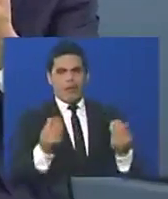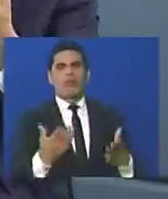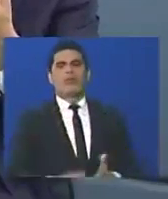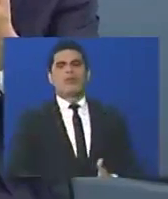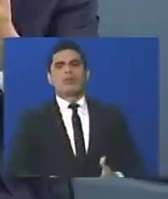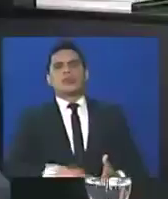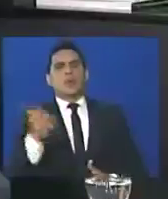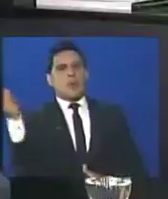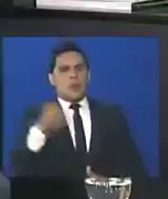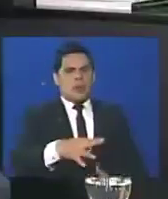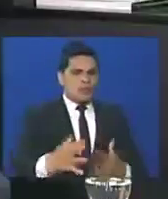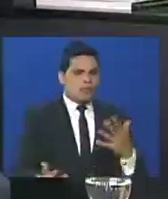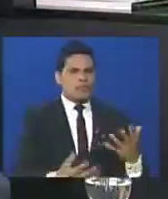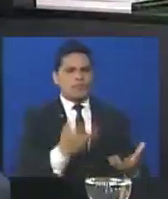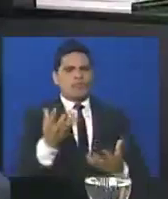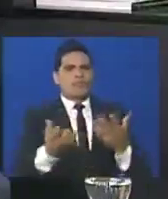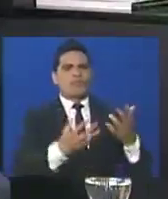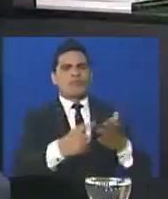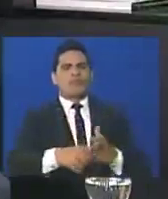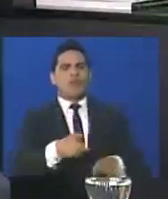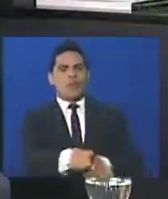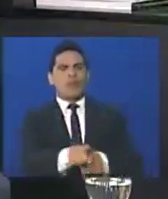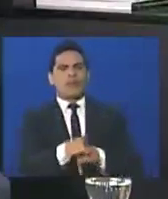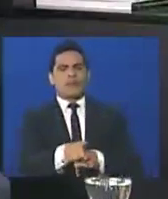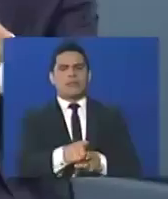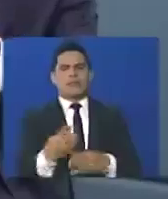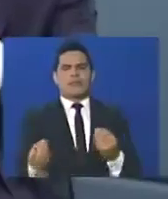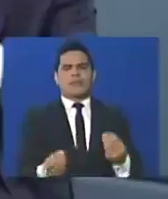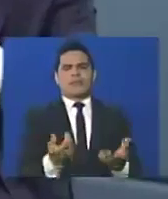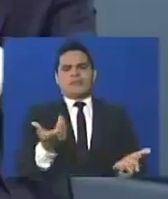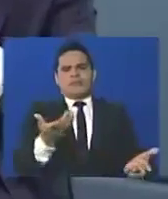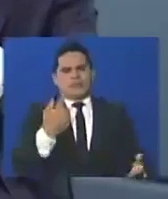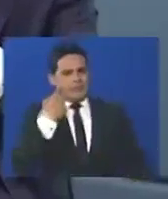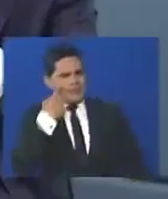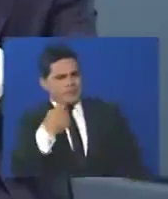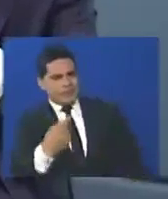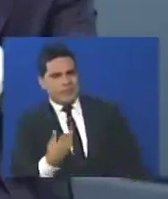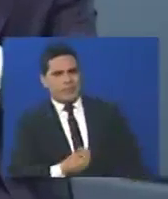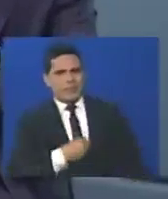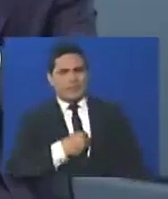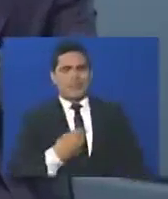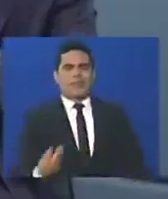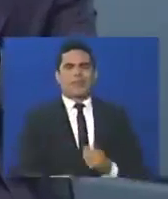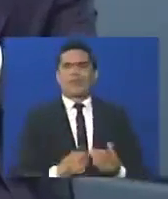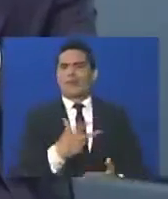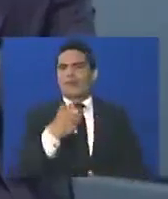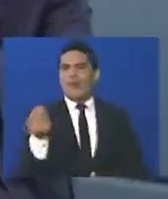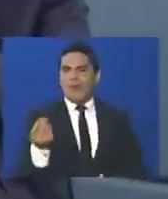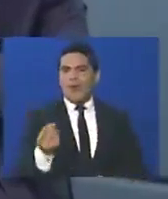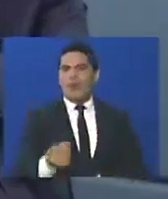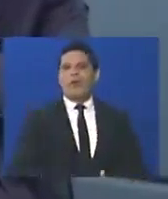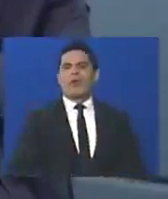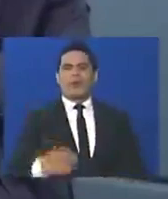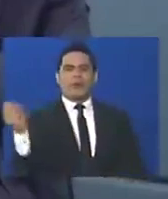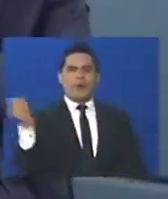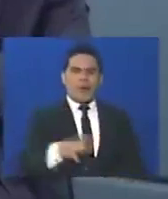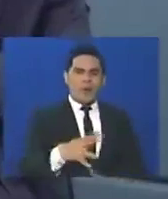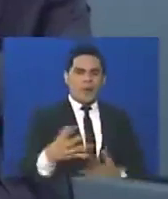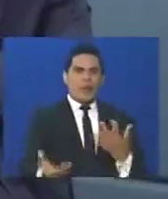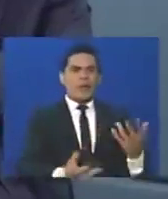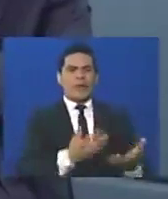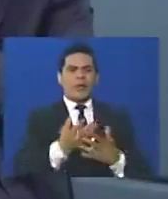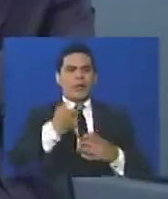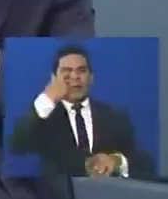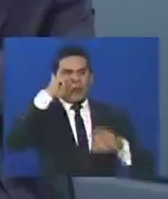armas de bombas lacrimógenas, con tanques de guerra, es decir, no desarmados como debe ser. Las bombas lacrimógenas,